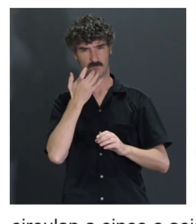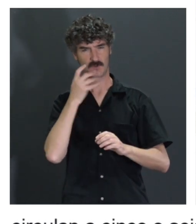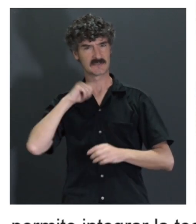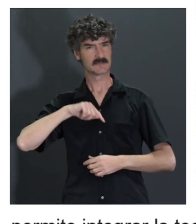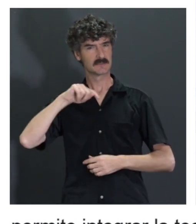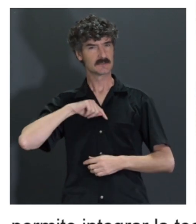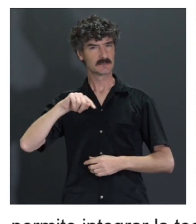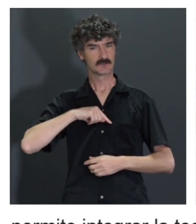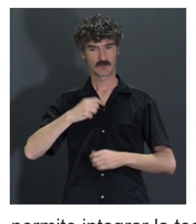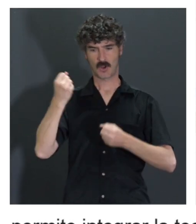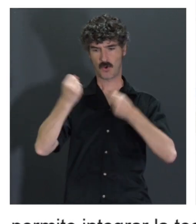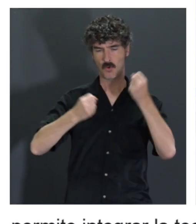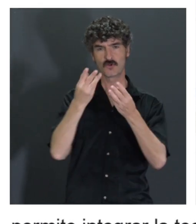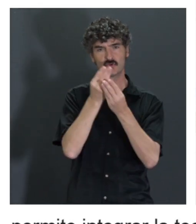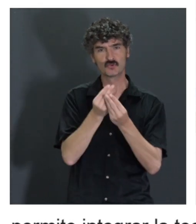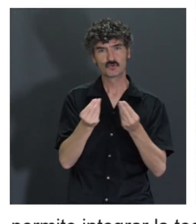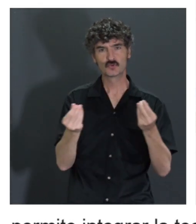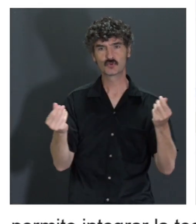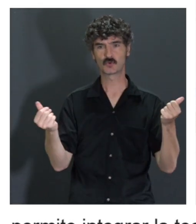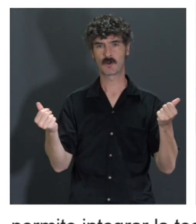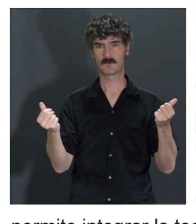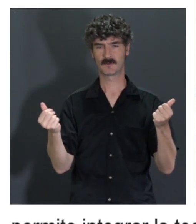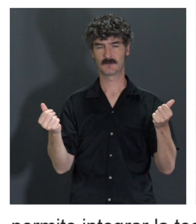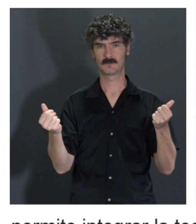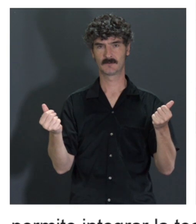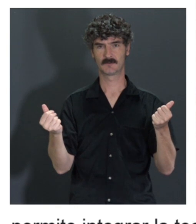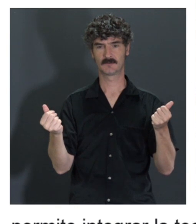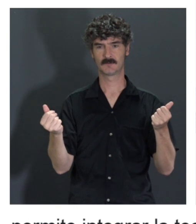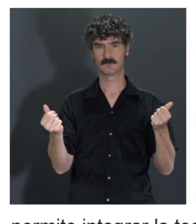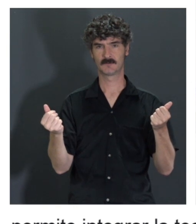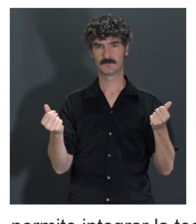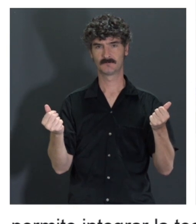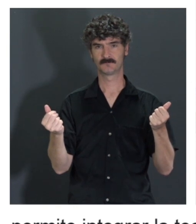que tienen un estilo de conducción muy suave, que respetan por lo general,